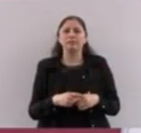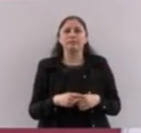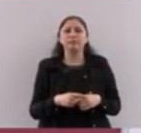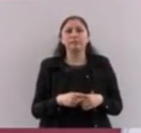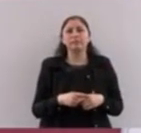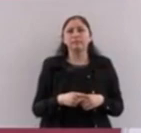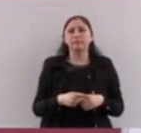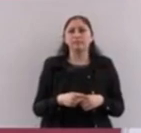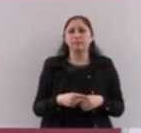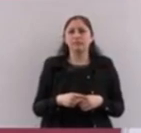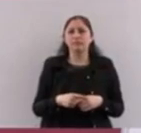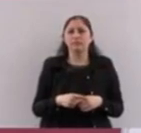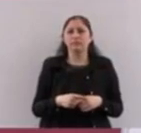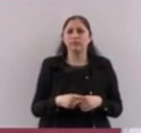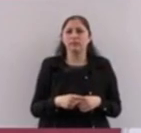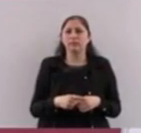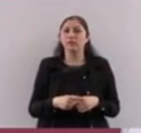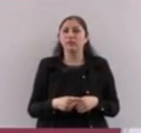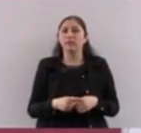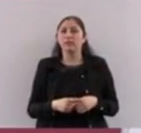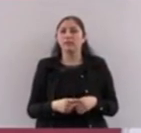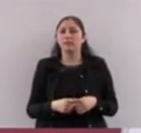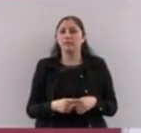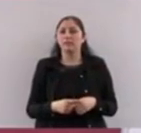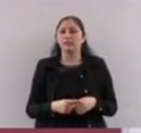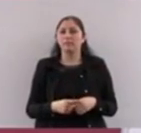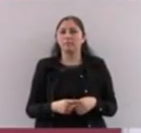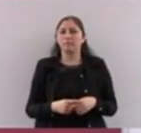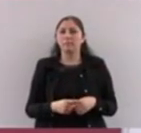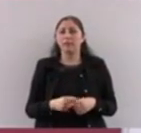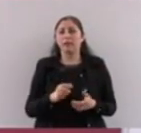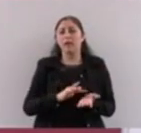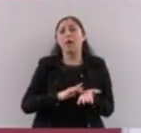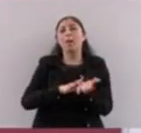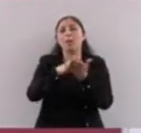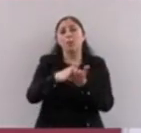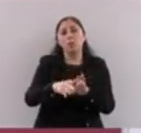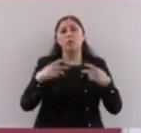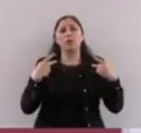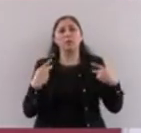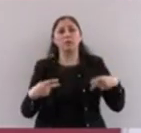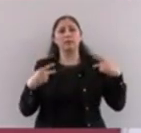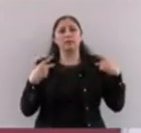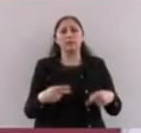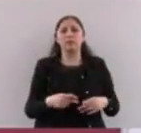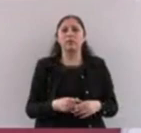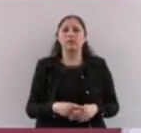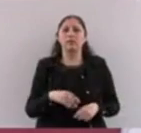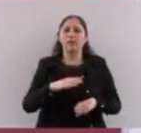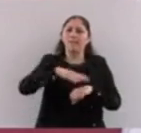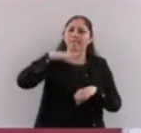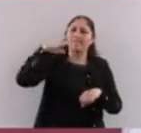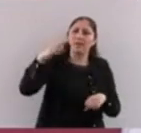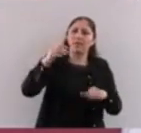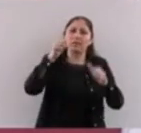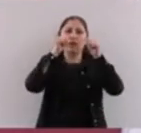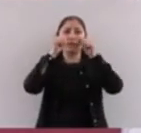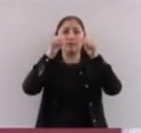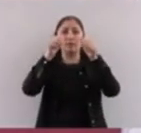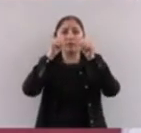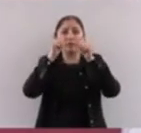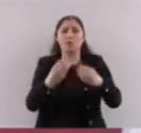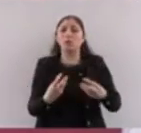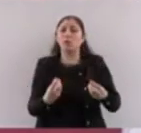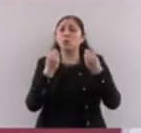al que más empeño y dedicación se le ha puesto. ¿Por qué? Porque ustedes han trabajado